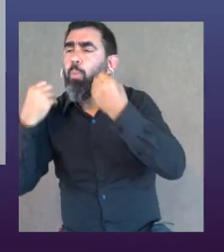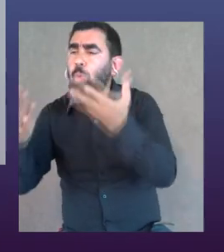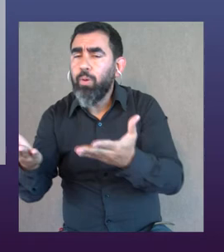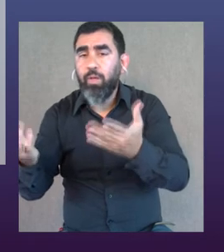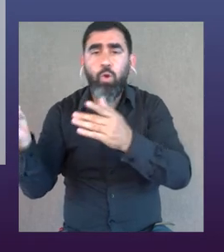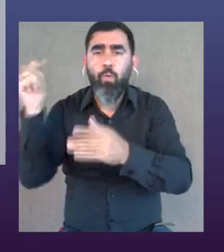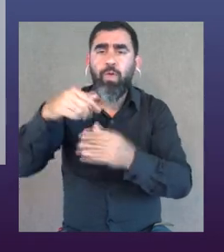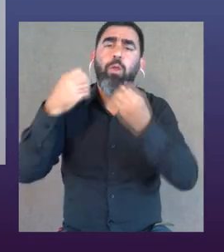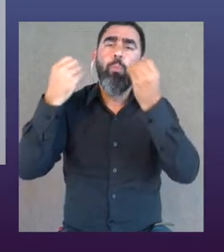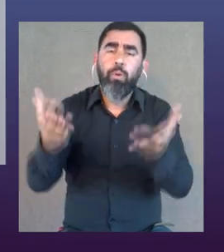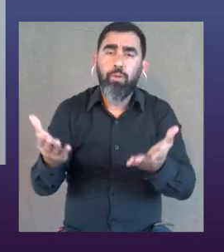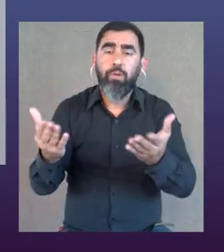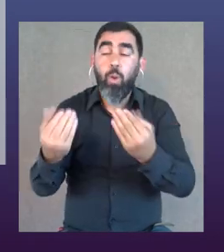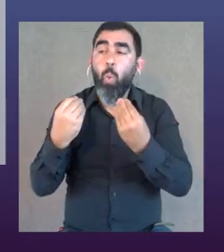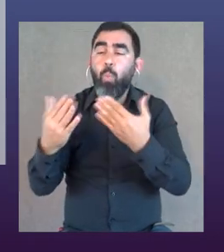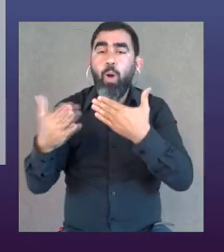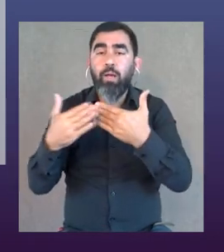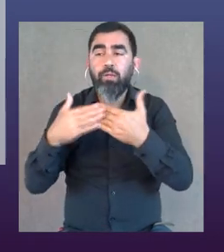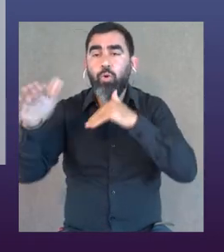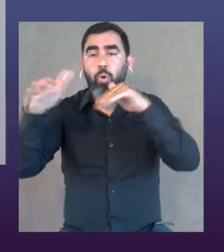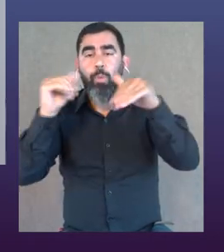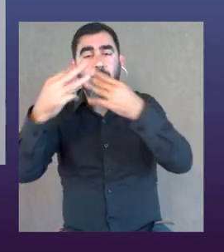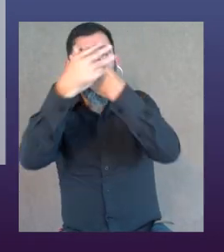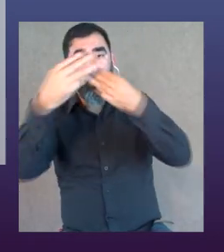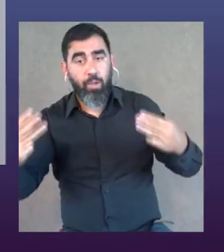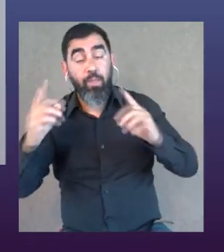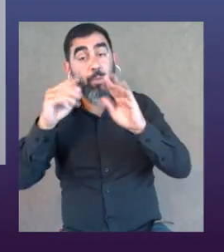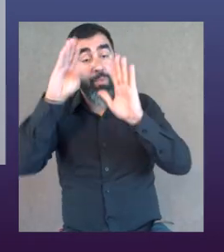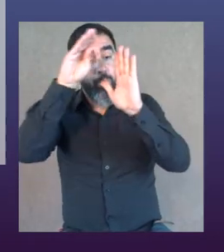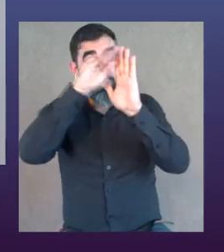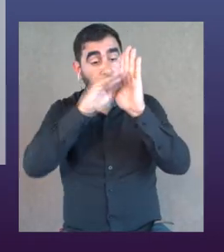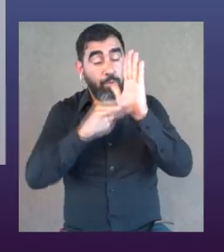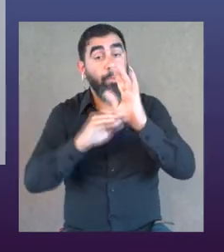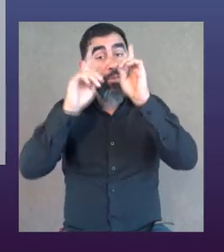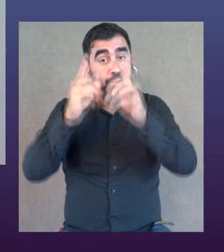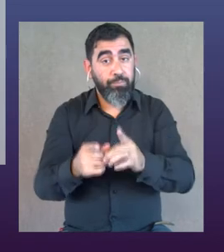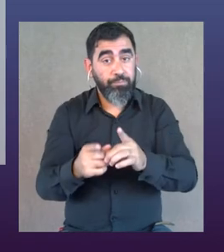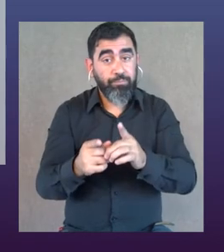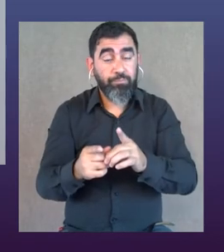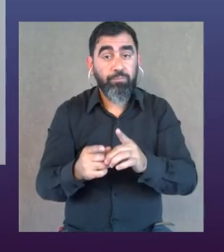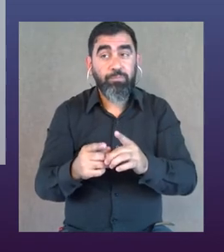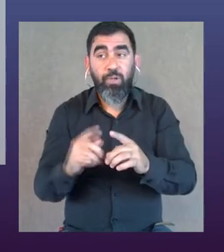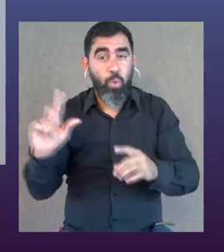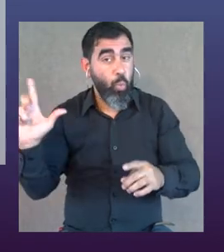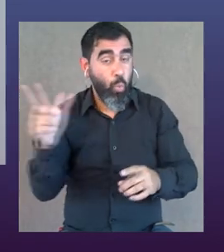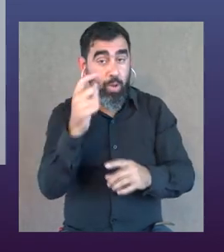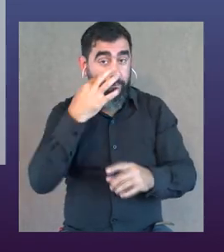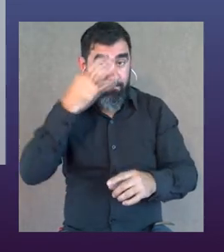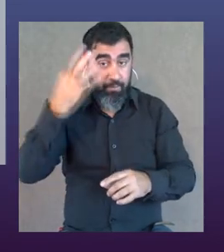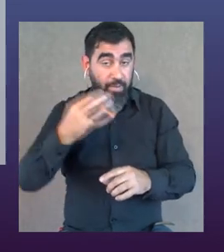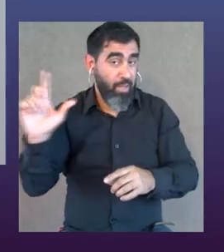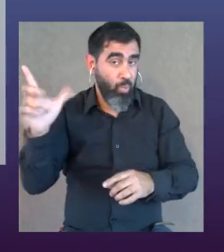bueno, voy a ir a hablar, me acerco, ¿cómo me acerco para que esta sea una convocatoria? Y también desde la programación, si ningún